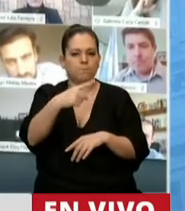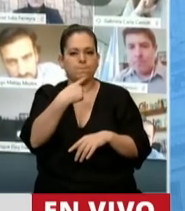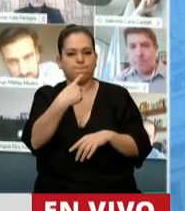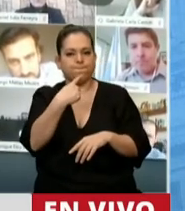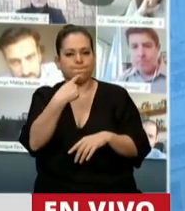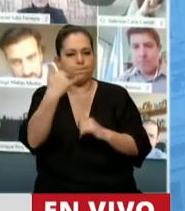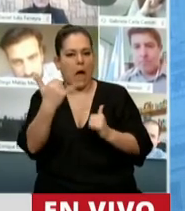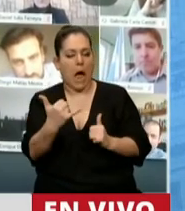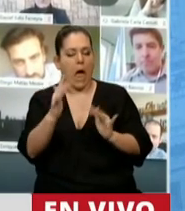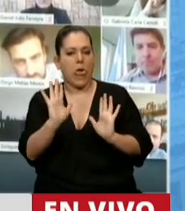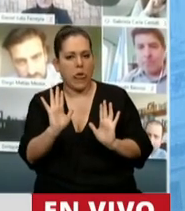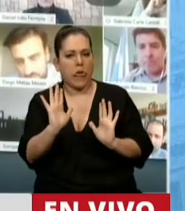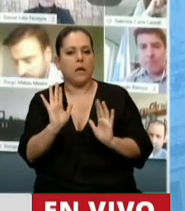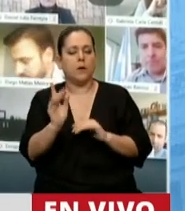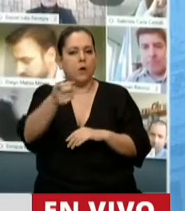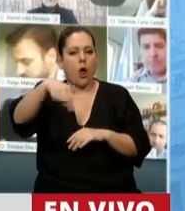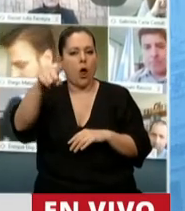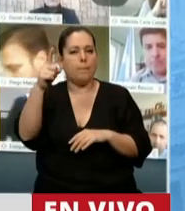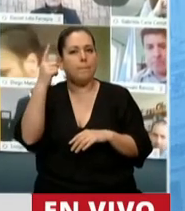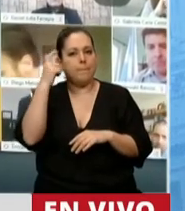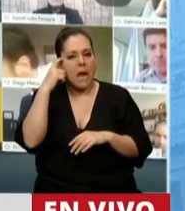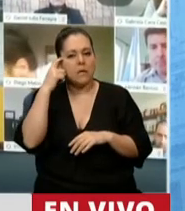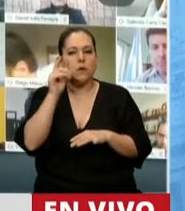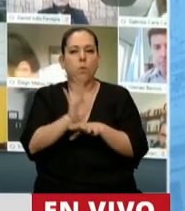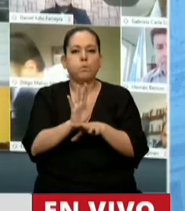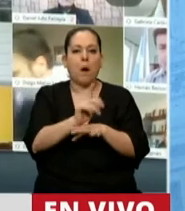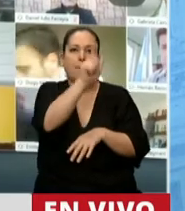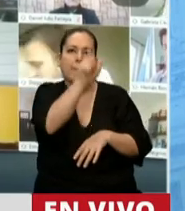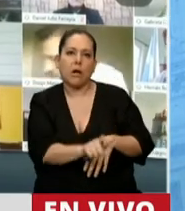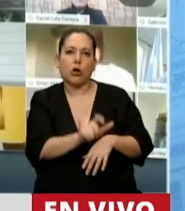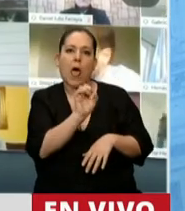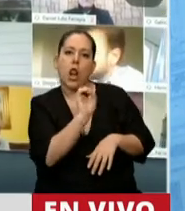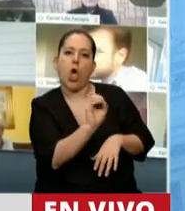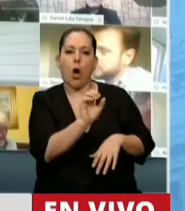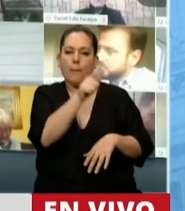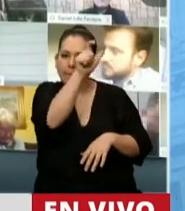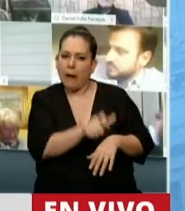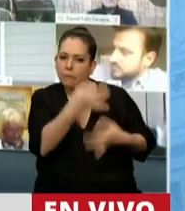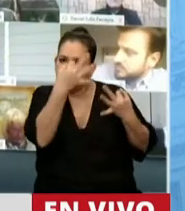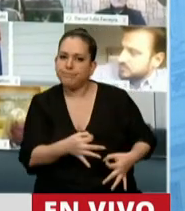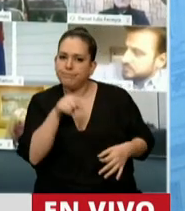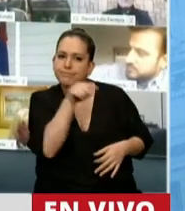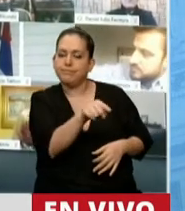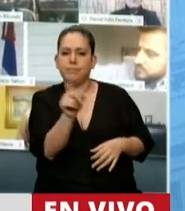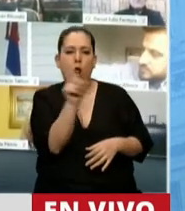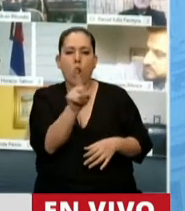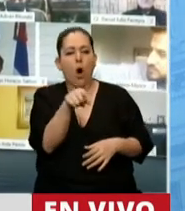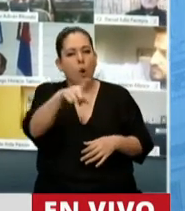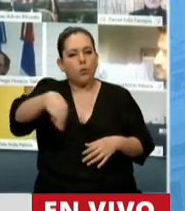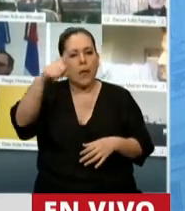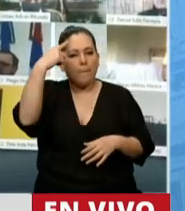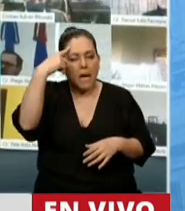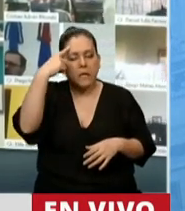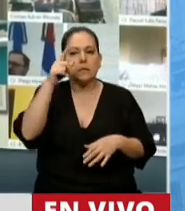que lo piensen incluso sin nombre y apellido, porque aunque este traje a medida le